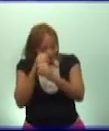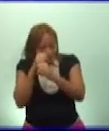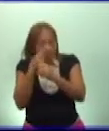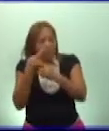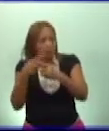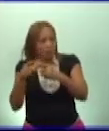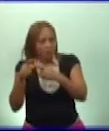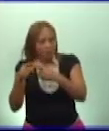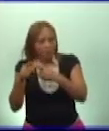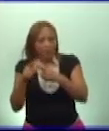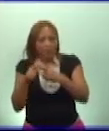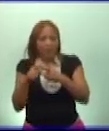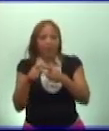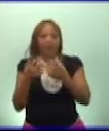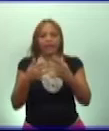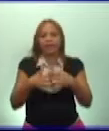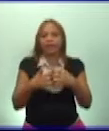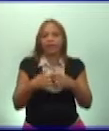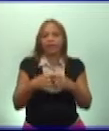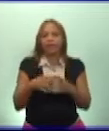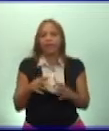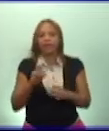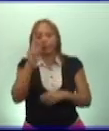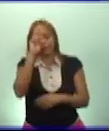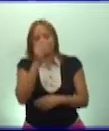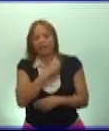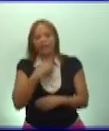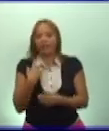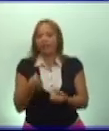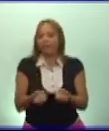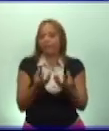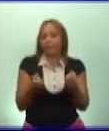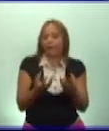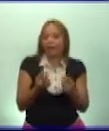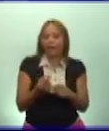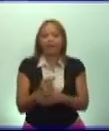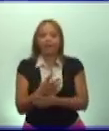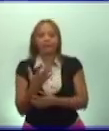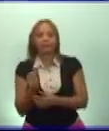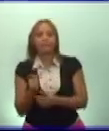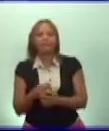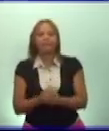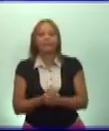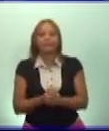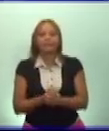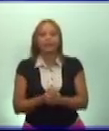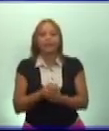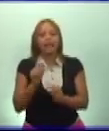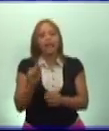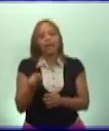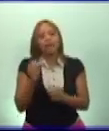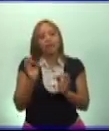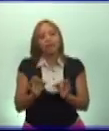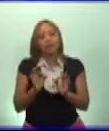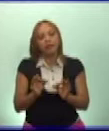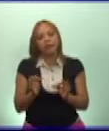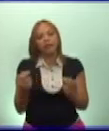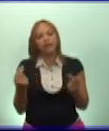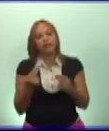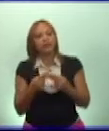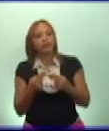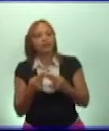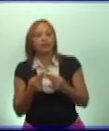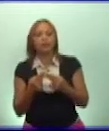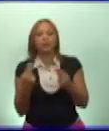el Instituto de Medicina Tropical, entre otros, que están siempre competentes a